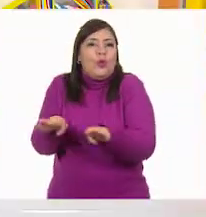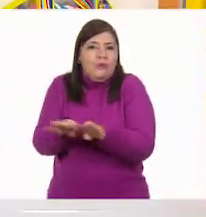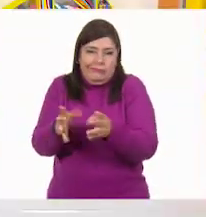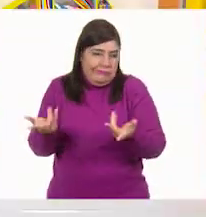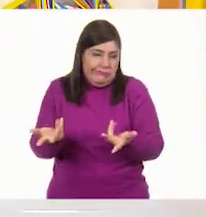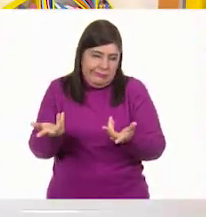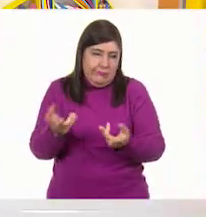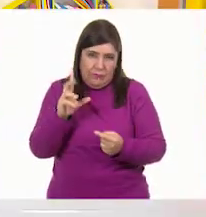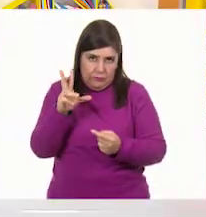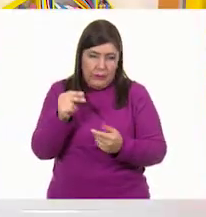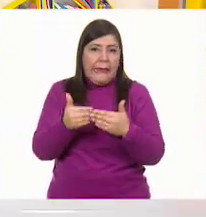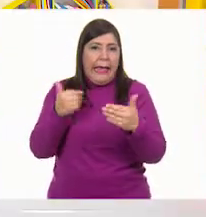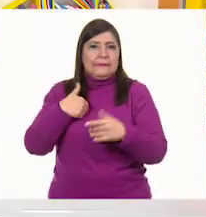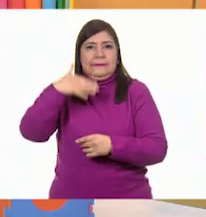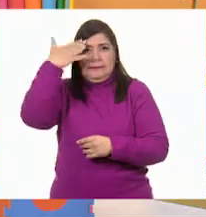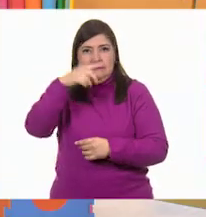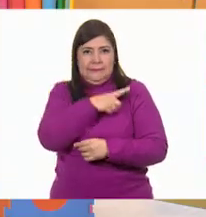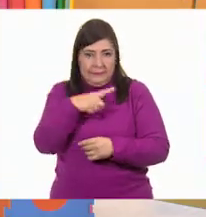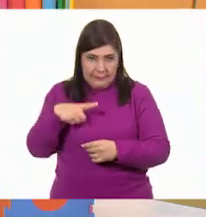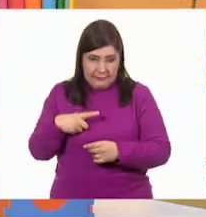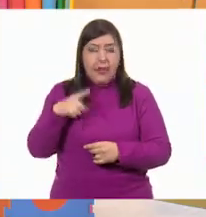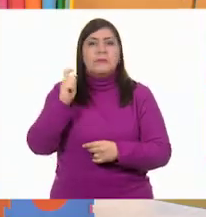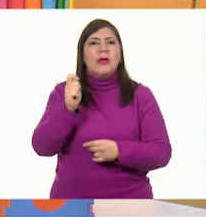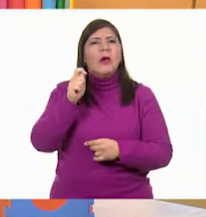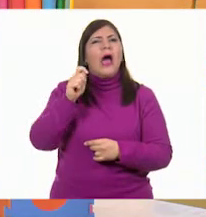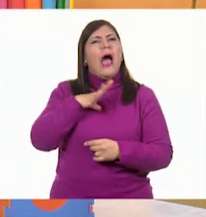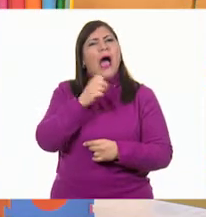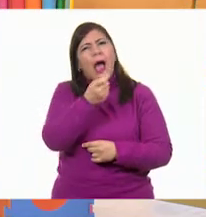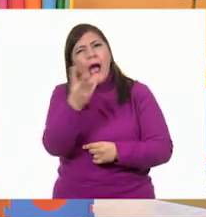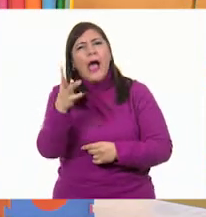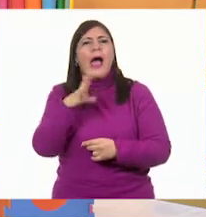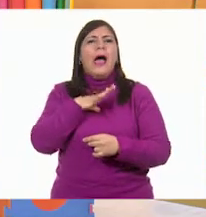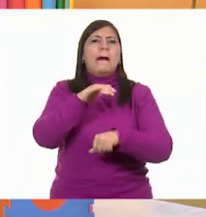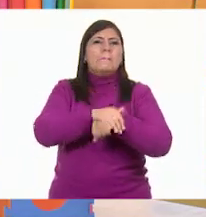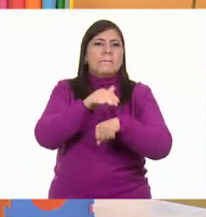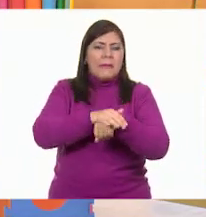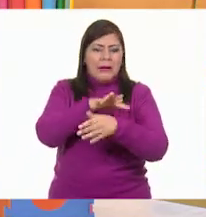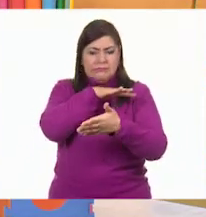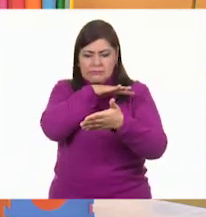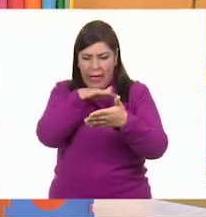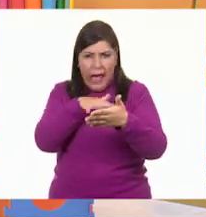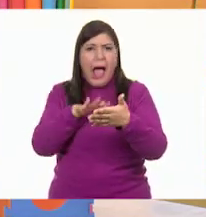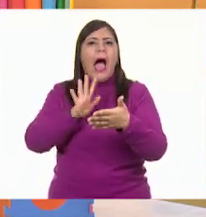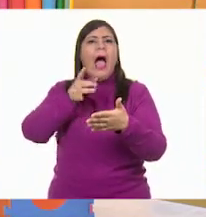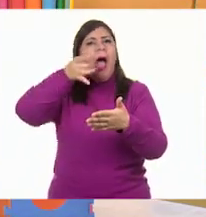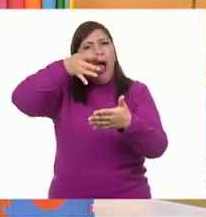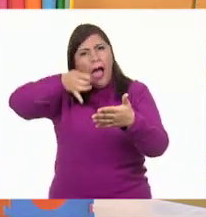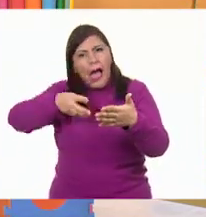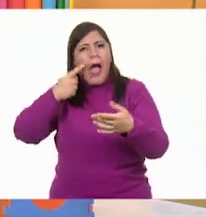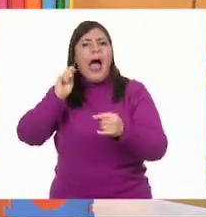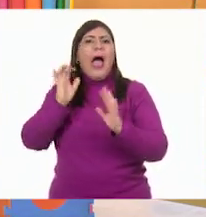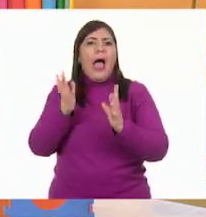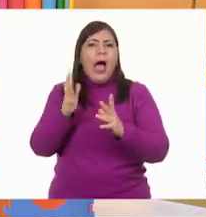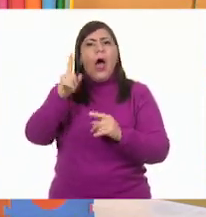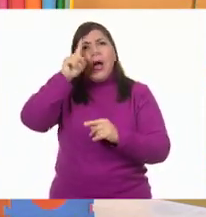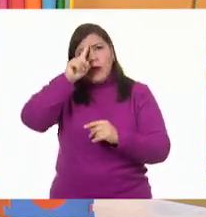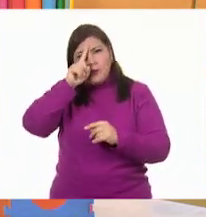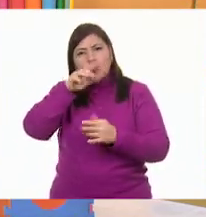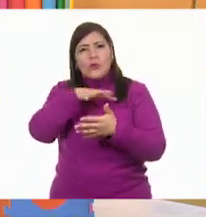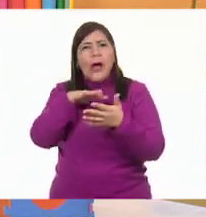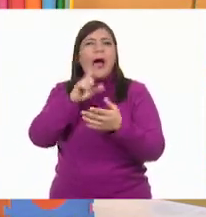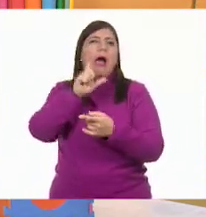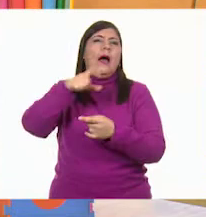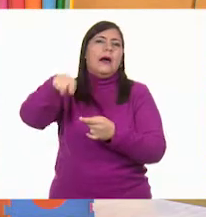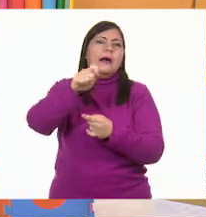a unos niños que ellos han leído textos y les han recomendado también textos. Y en su casita, en esos